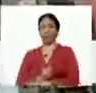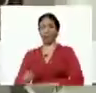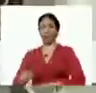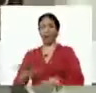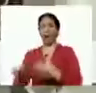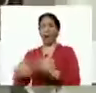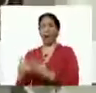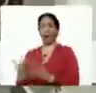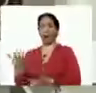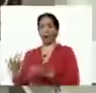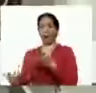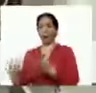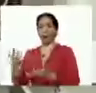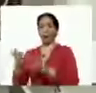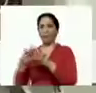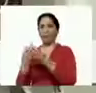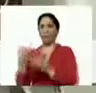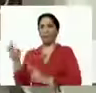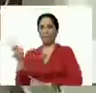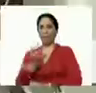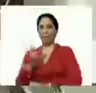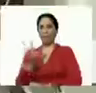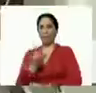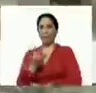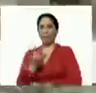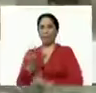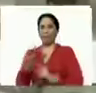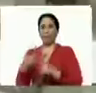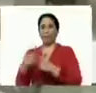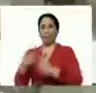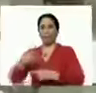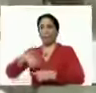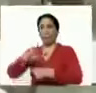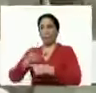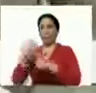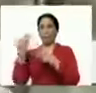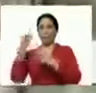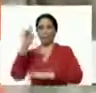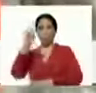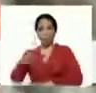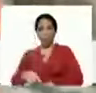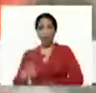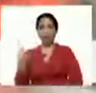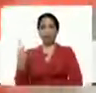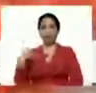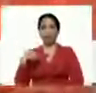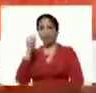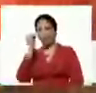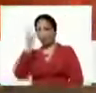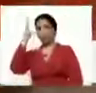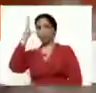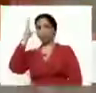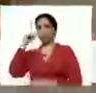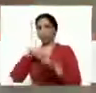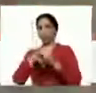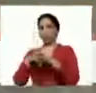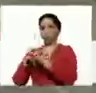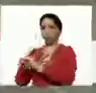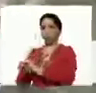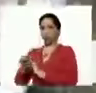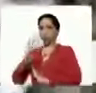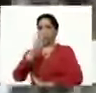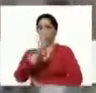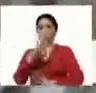de la familia venezolana. En esta primera etapa, también tiene una capacidad de almacenamiento de